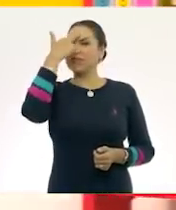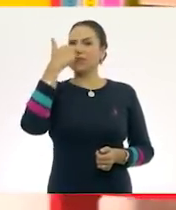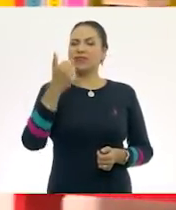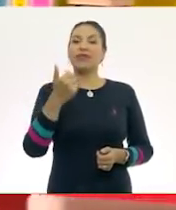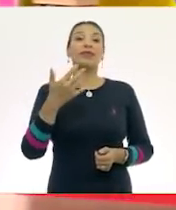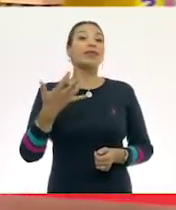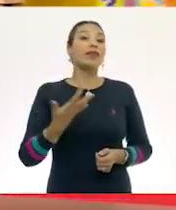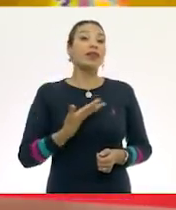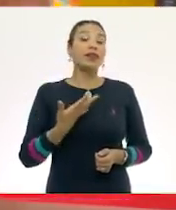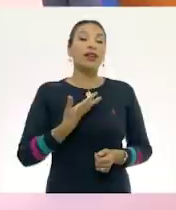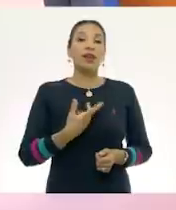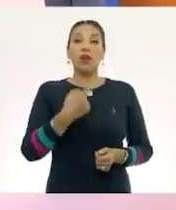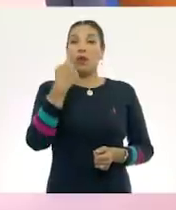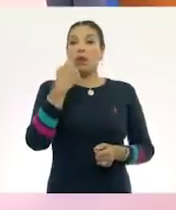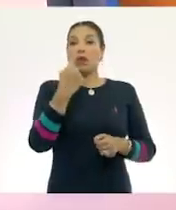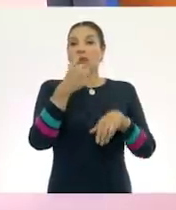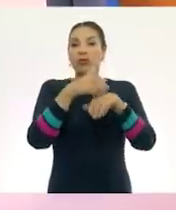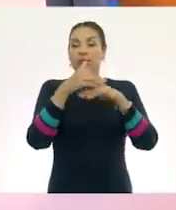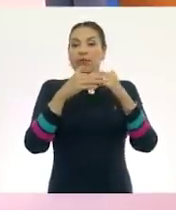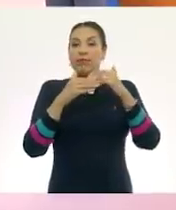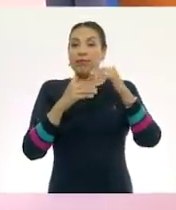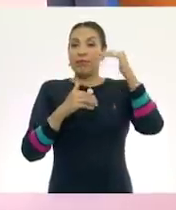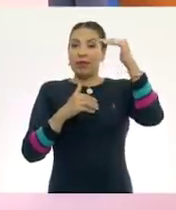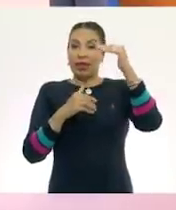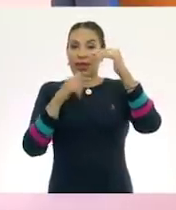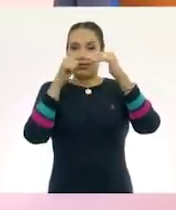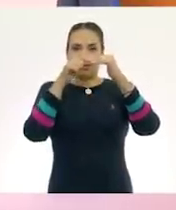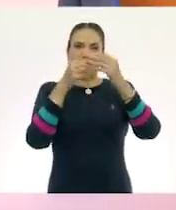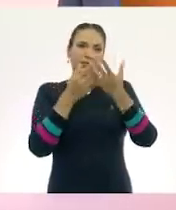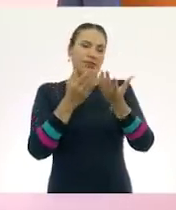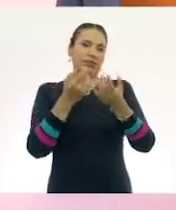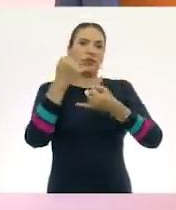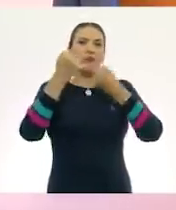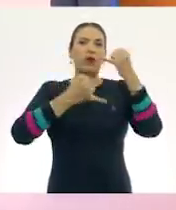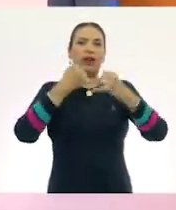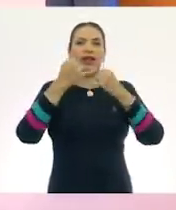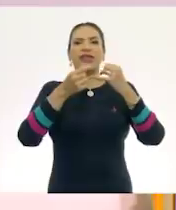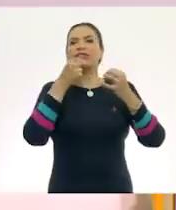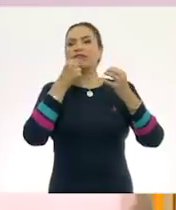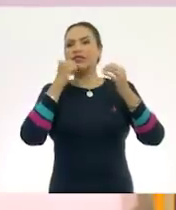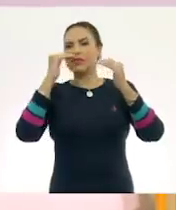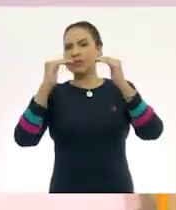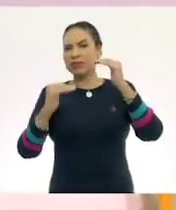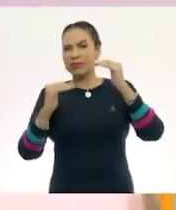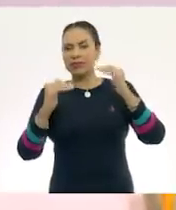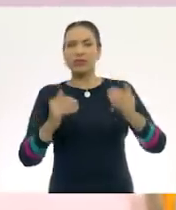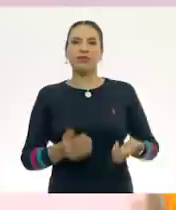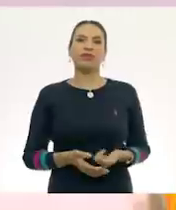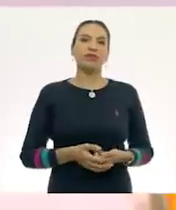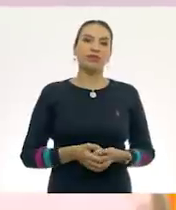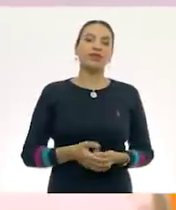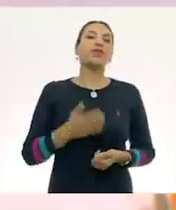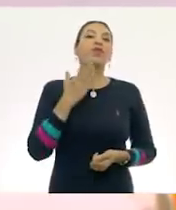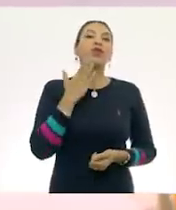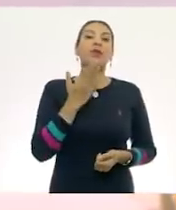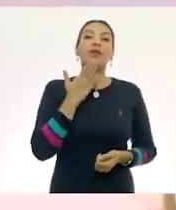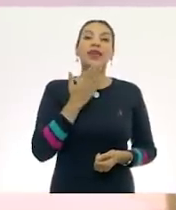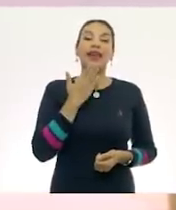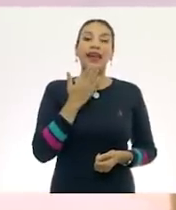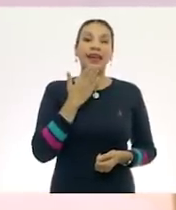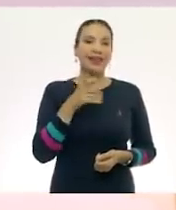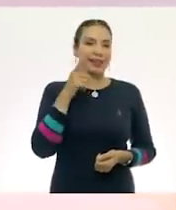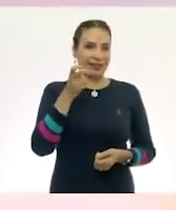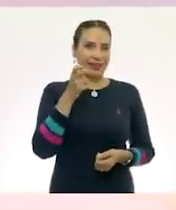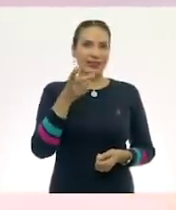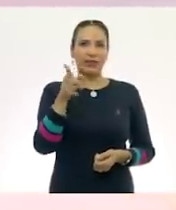tenemos un número mayor de juguetes que de niños. Muy bien, Ariadna.